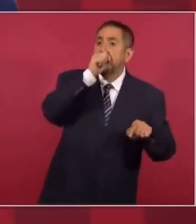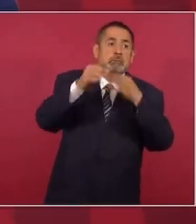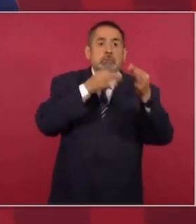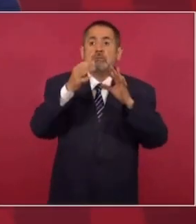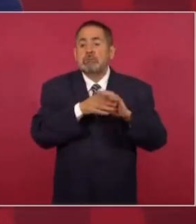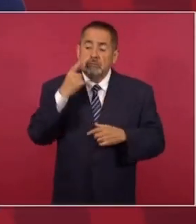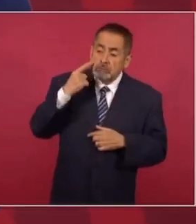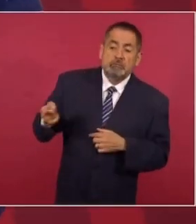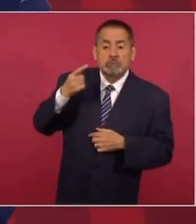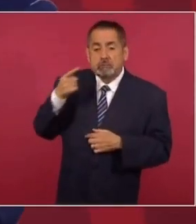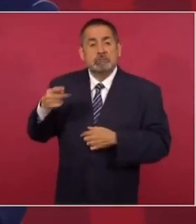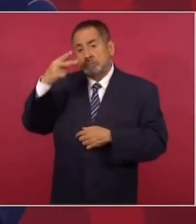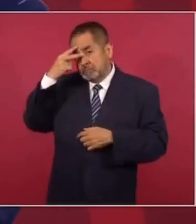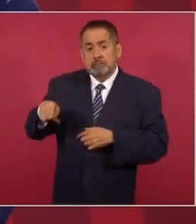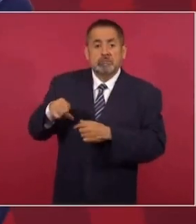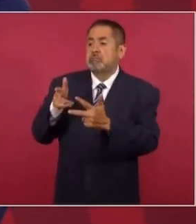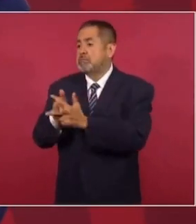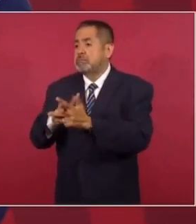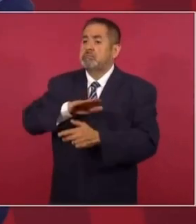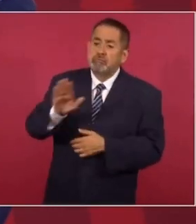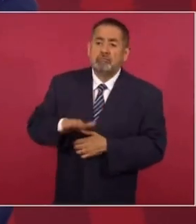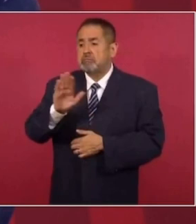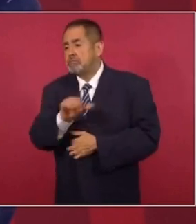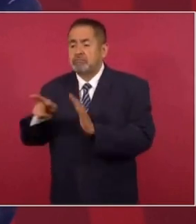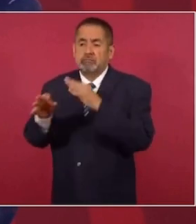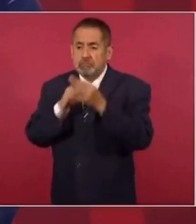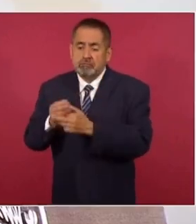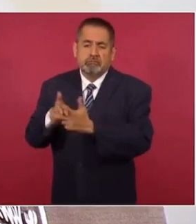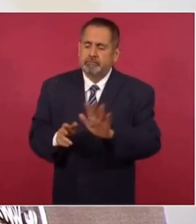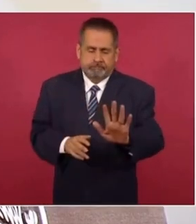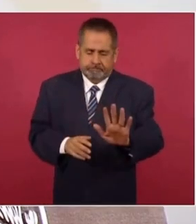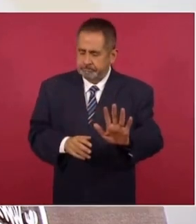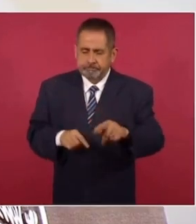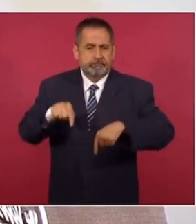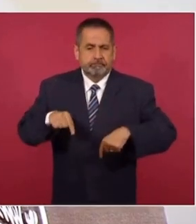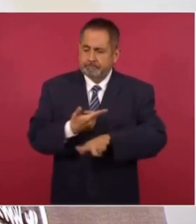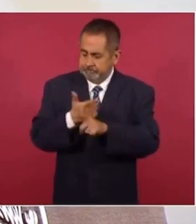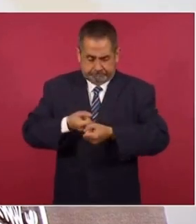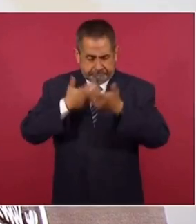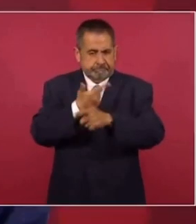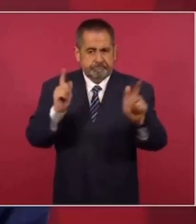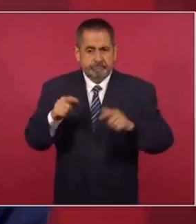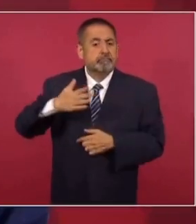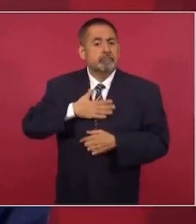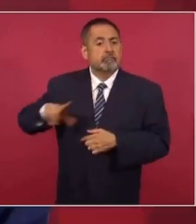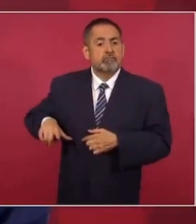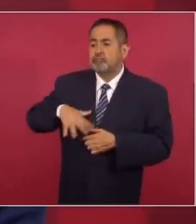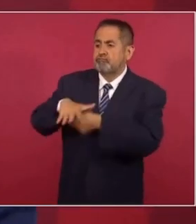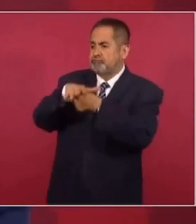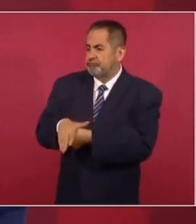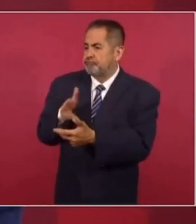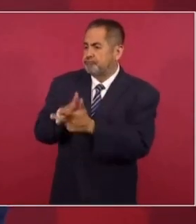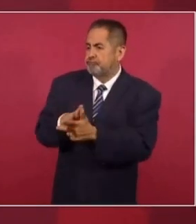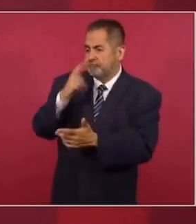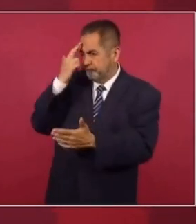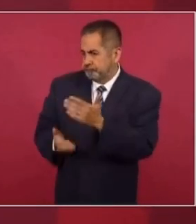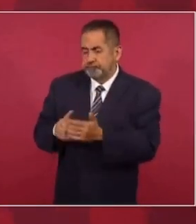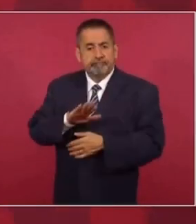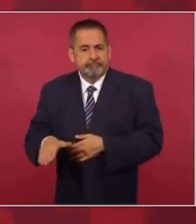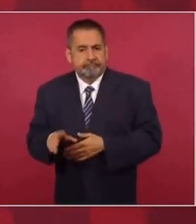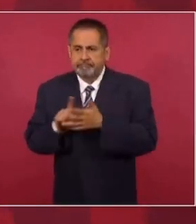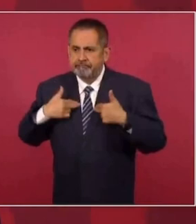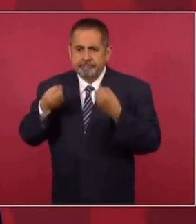que se asesinan a los periodistas. Aquí se garantiza la libertad de expresión y el Estado no reprime, el Estado no viola